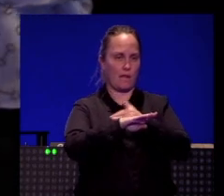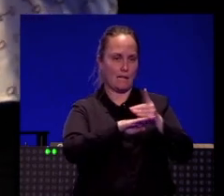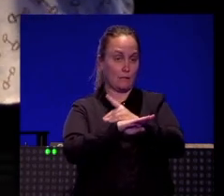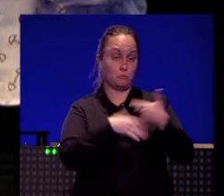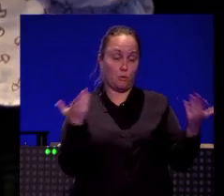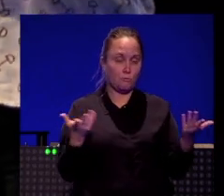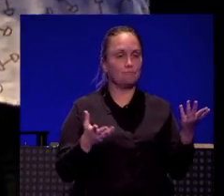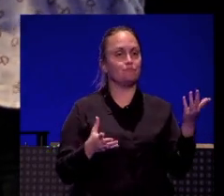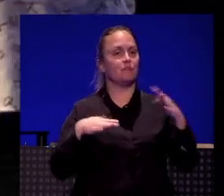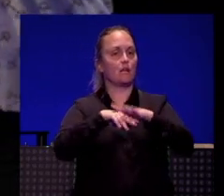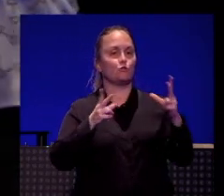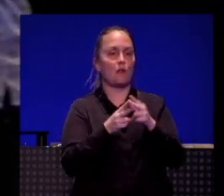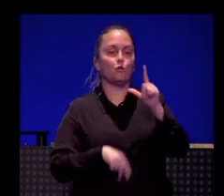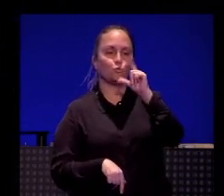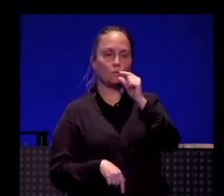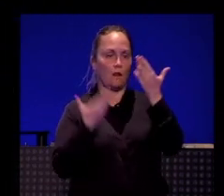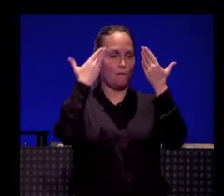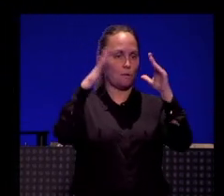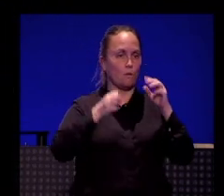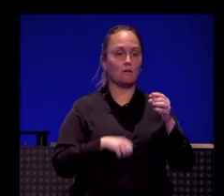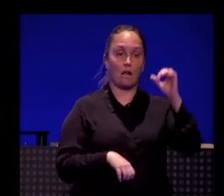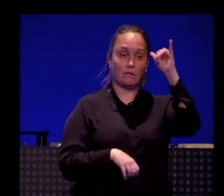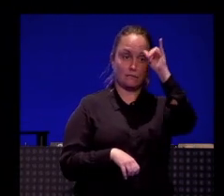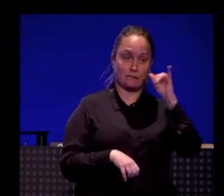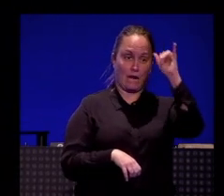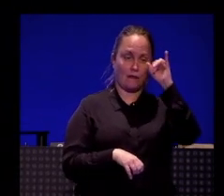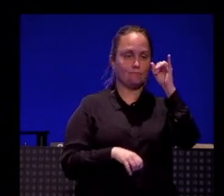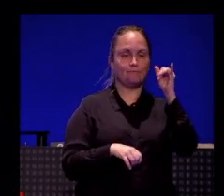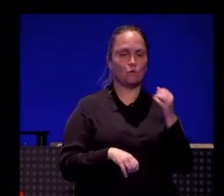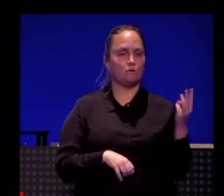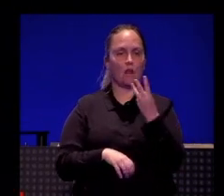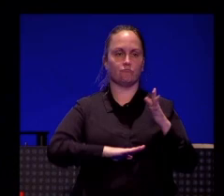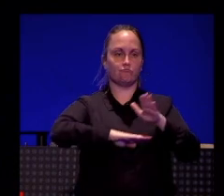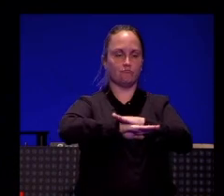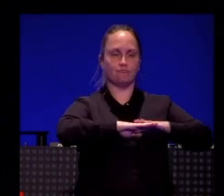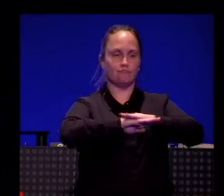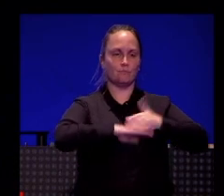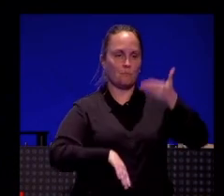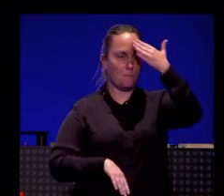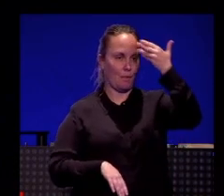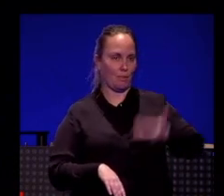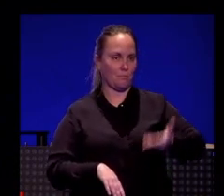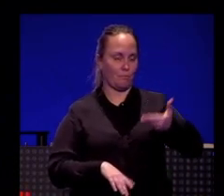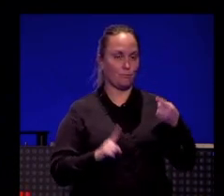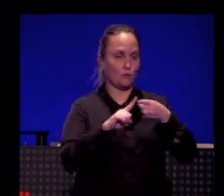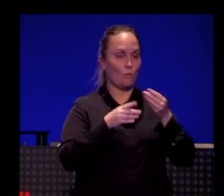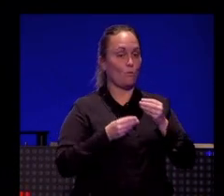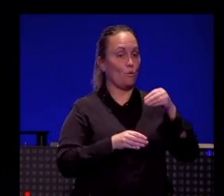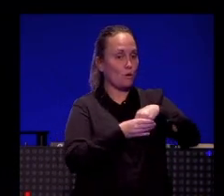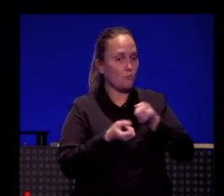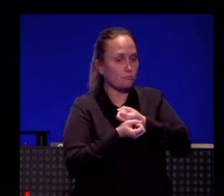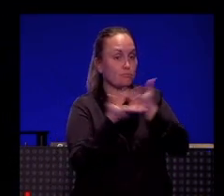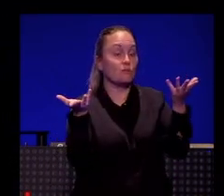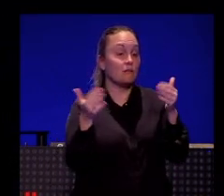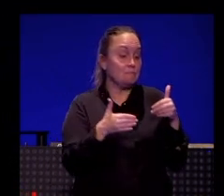Facebook e Instagram que son nuestras tres patas principales, por así decirlo, para ofrecer nuestro contenido y estamos aterrizando